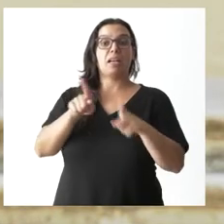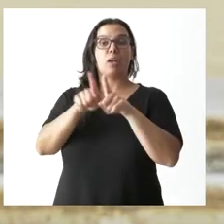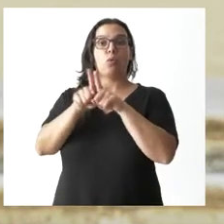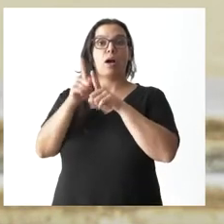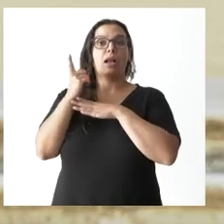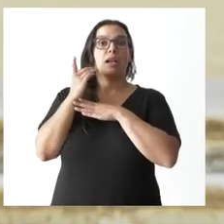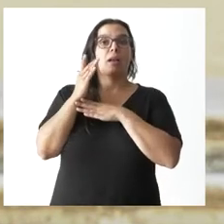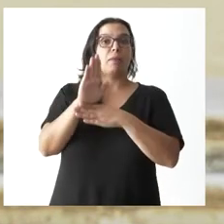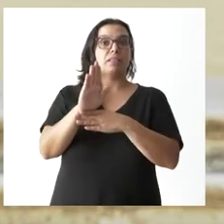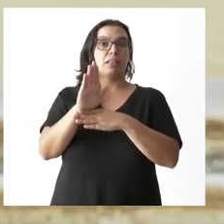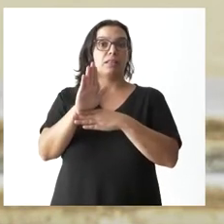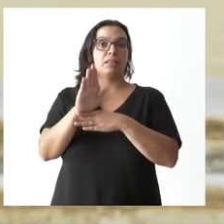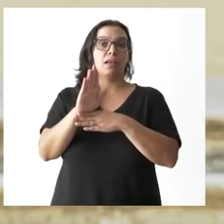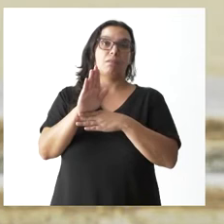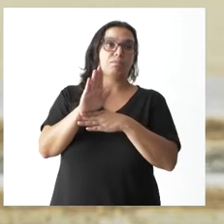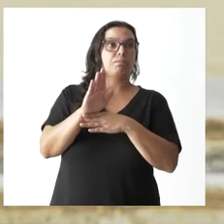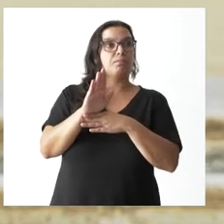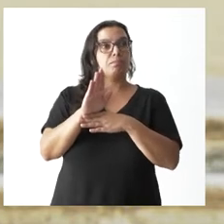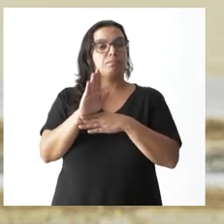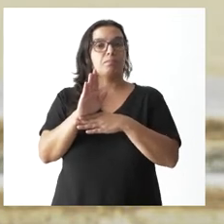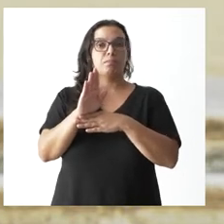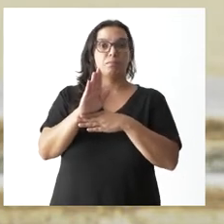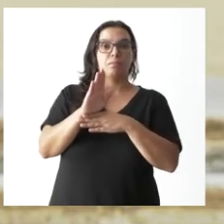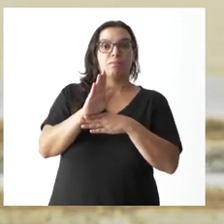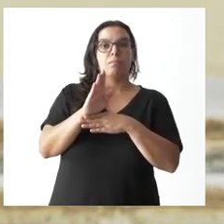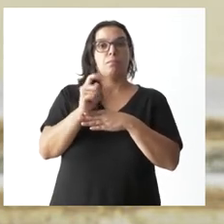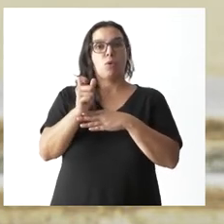criticando políticamente al Gobierno de esta comunidad.